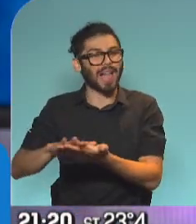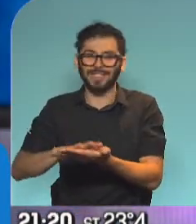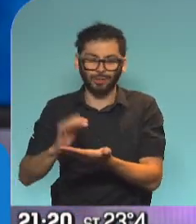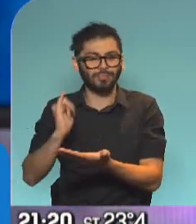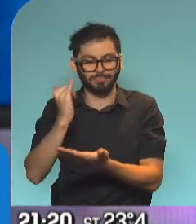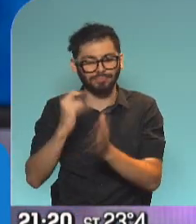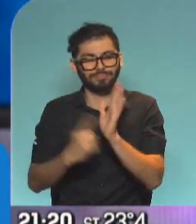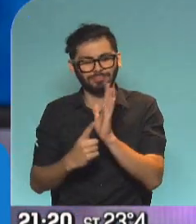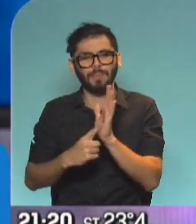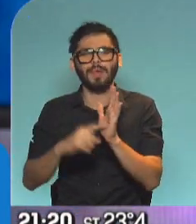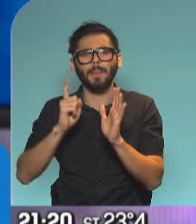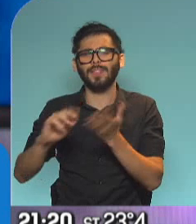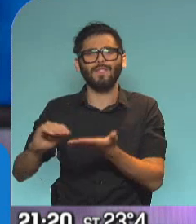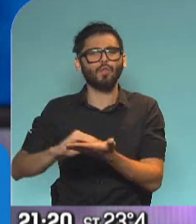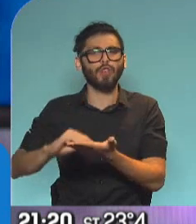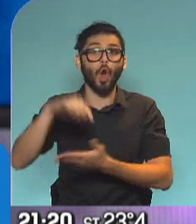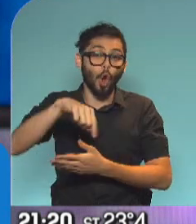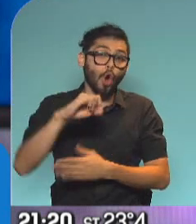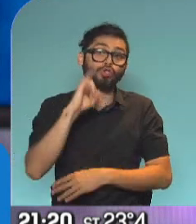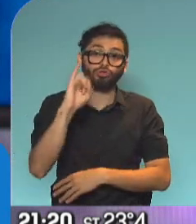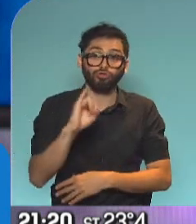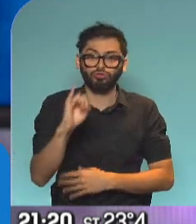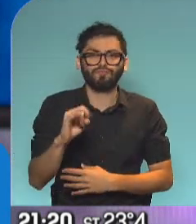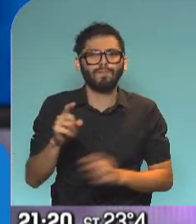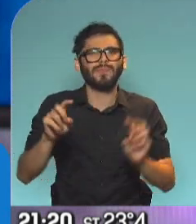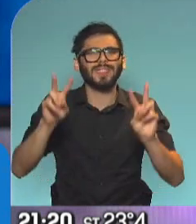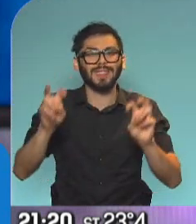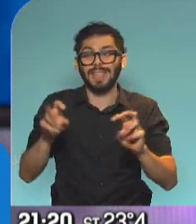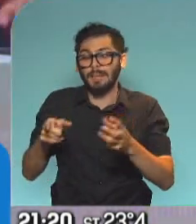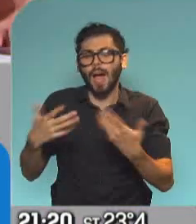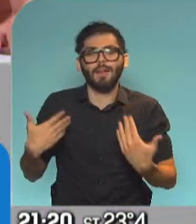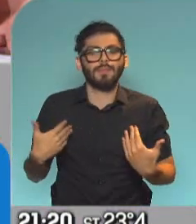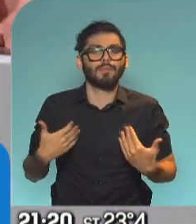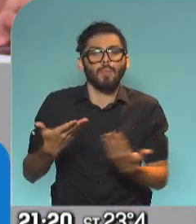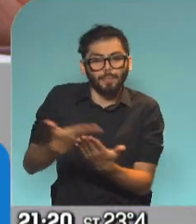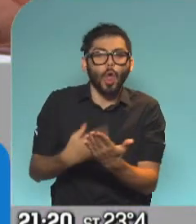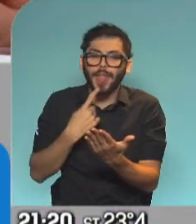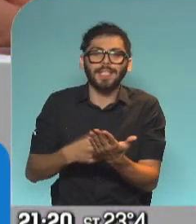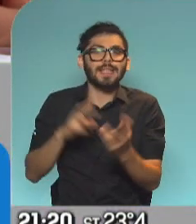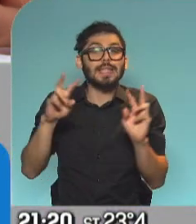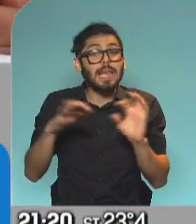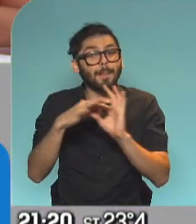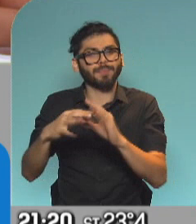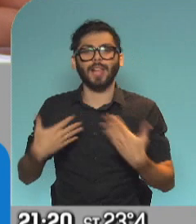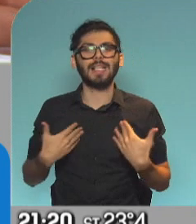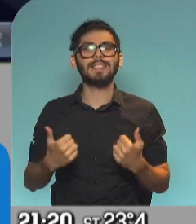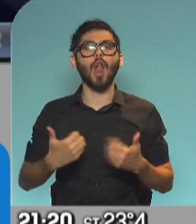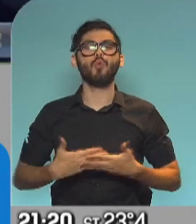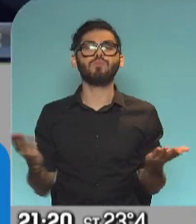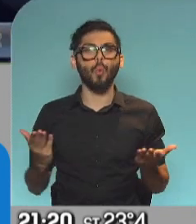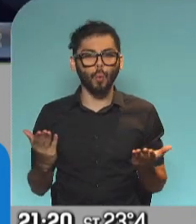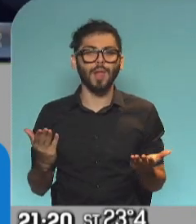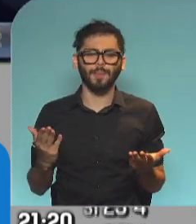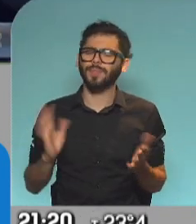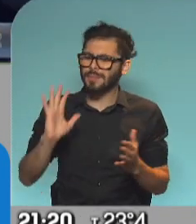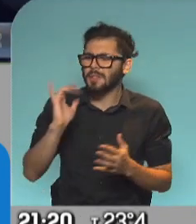todos los funcionarios que expusieron hoy, que es un tema de salud pública. Así fue presentado el proyecto y me parece que... desde el momento que